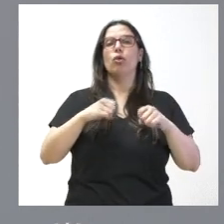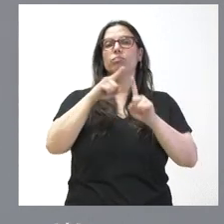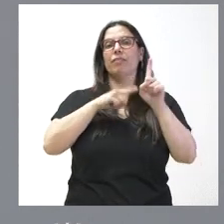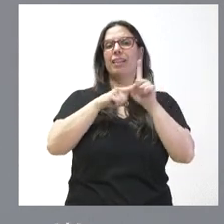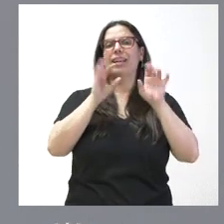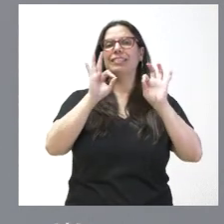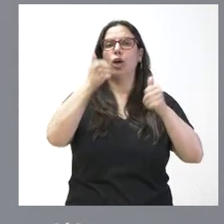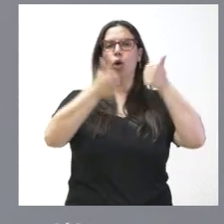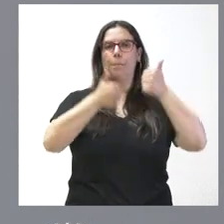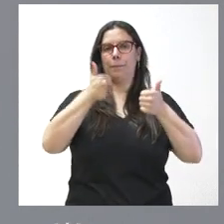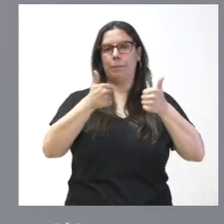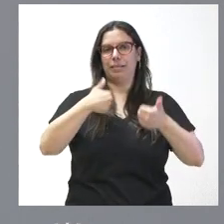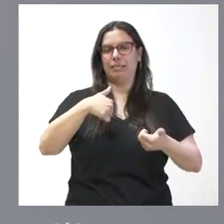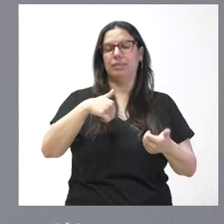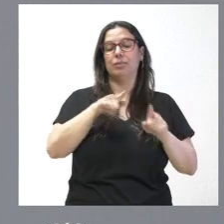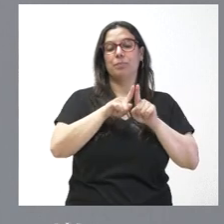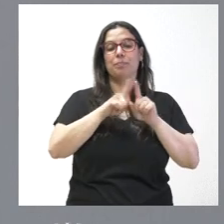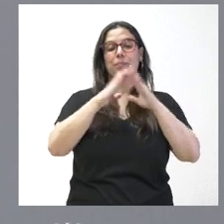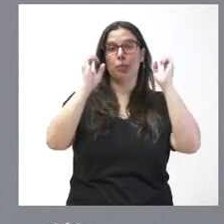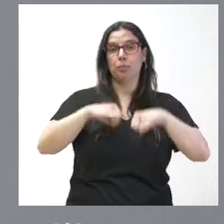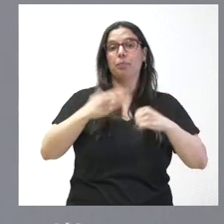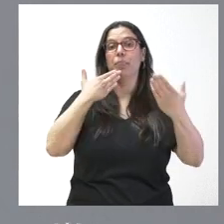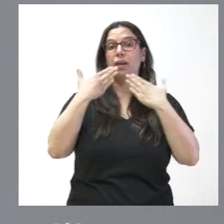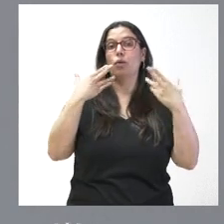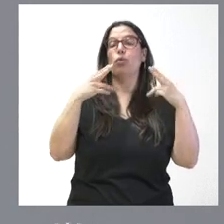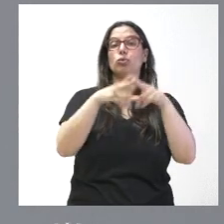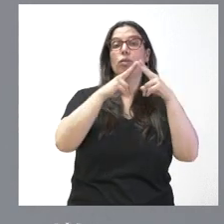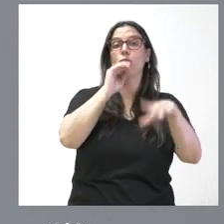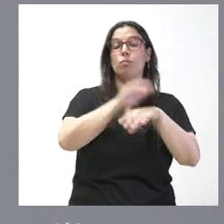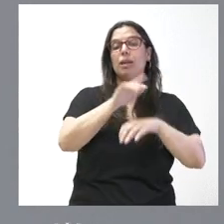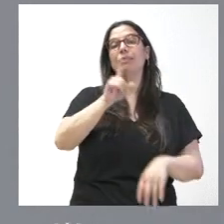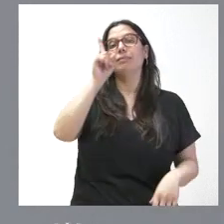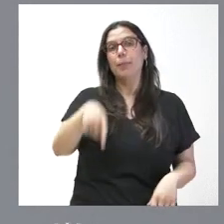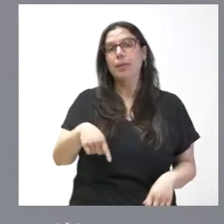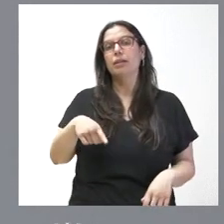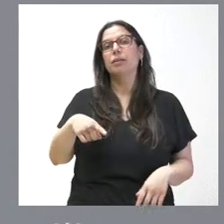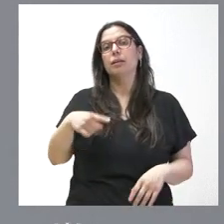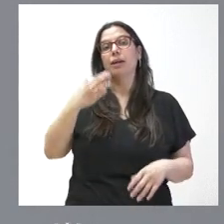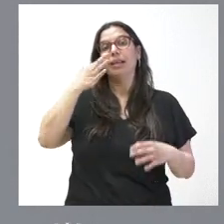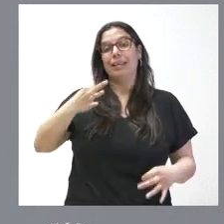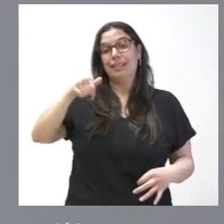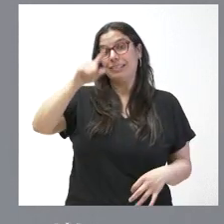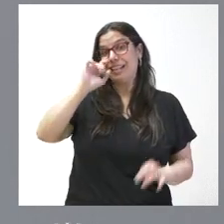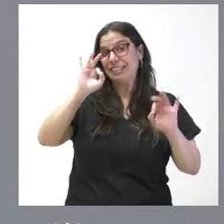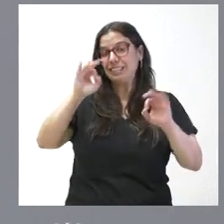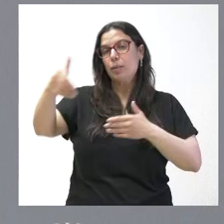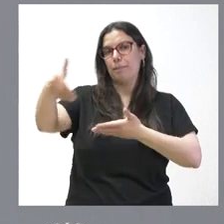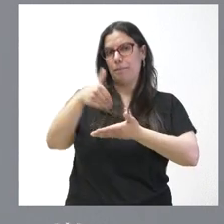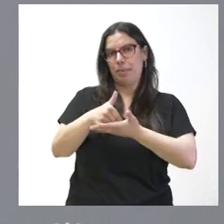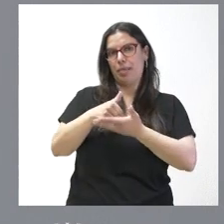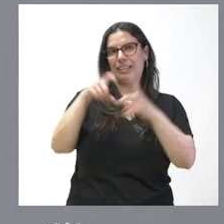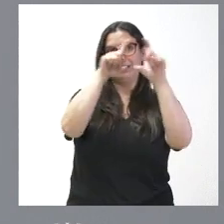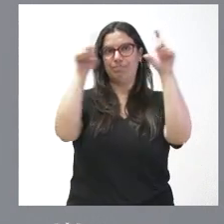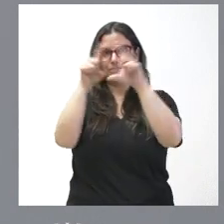del cumplimiento de los acuerdos en el marco del diálogo social, pero también una petición que han realizado este año 2024 los agentes